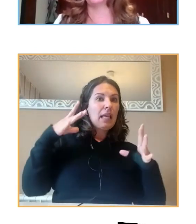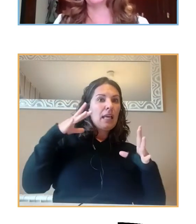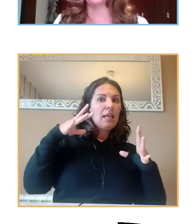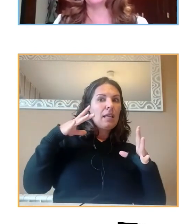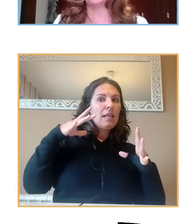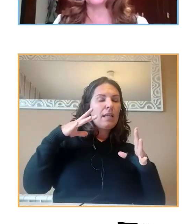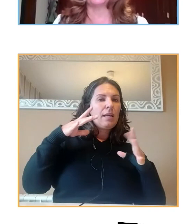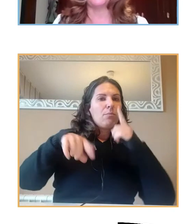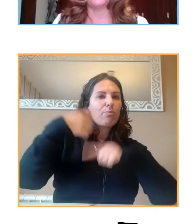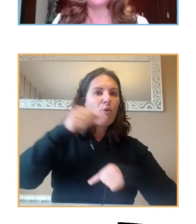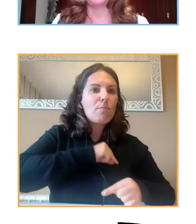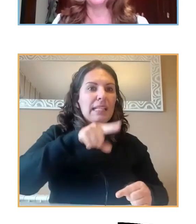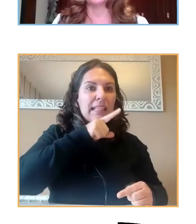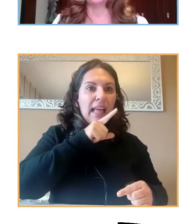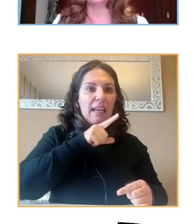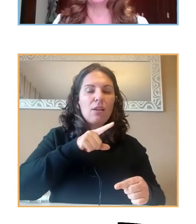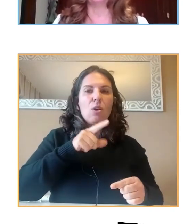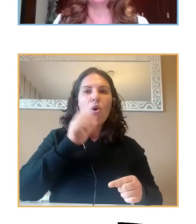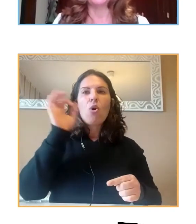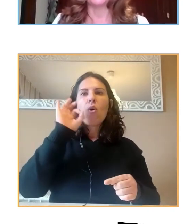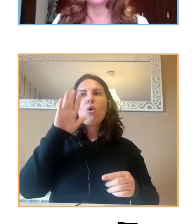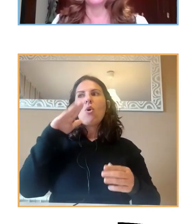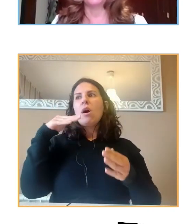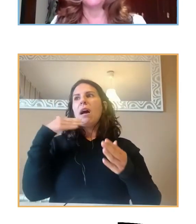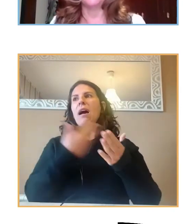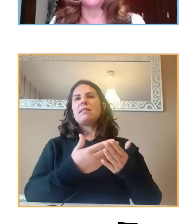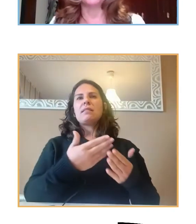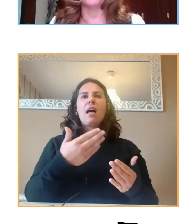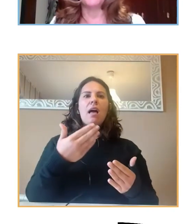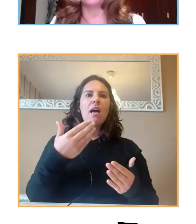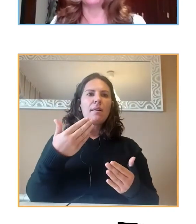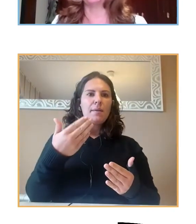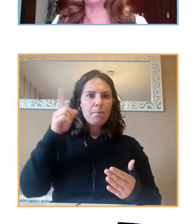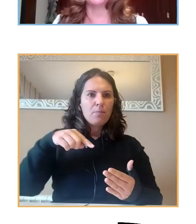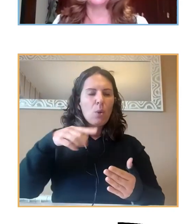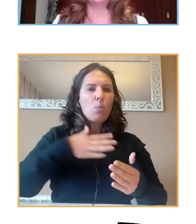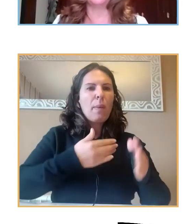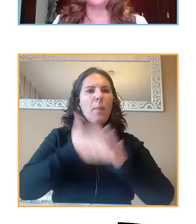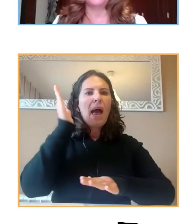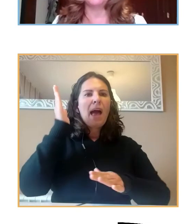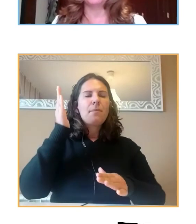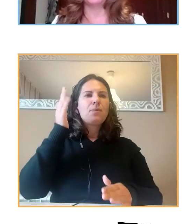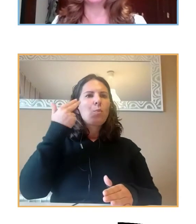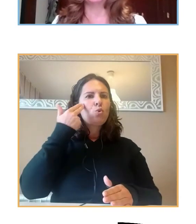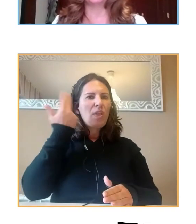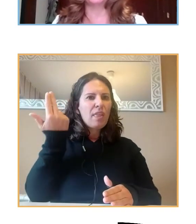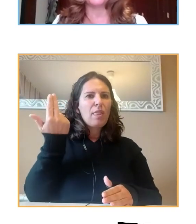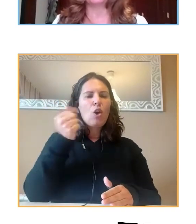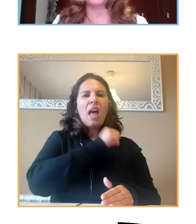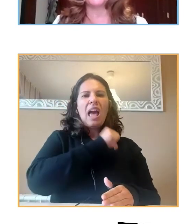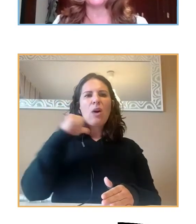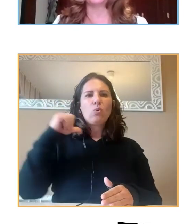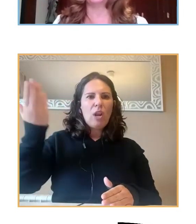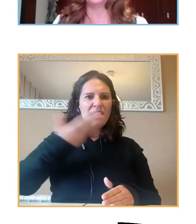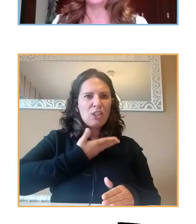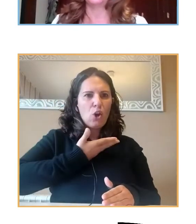e incluso, como decía el profesor Piqueras hace un momento, hacia el suicidio, la autolesión, el perder